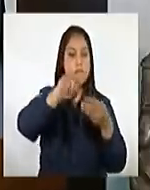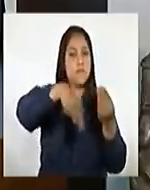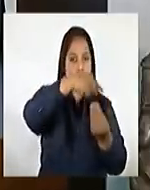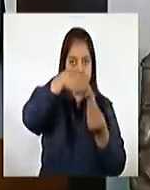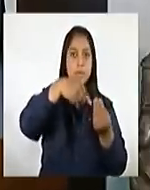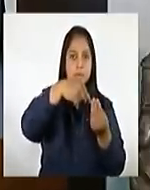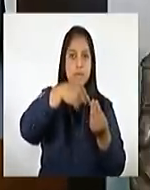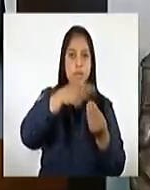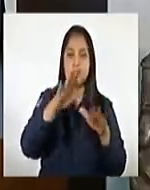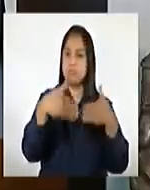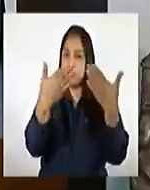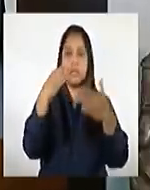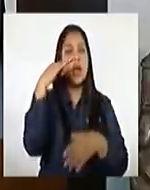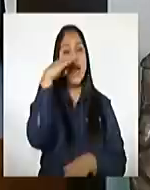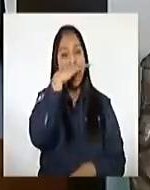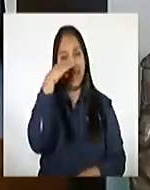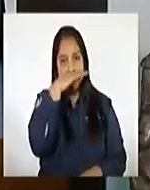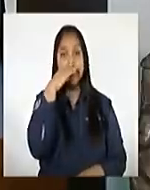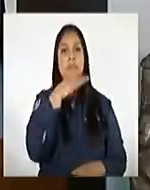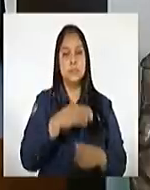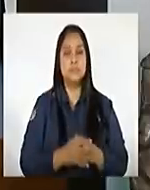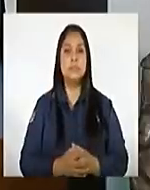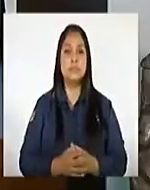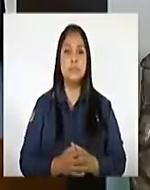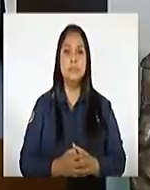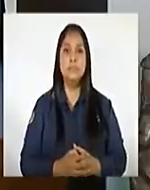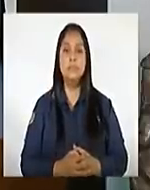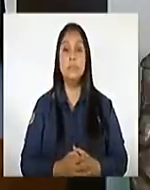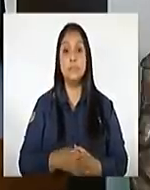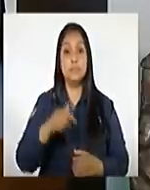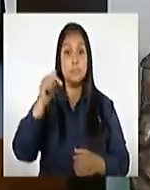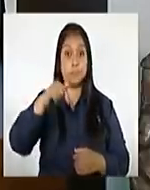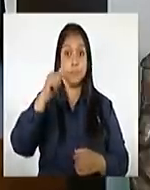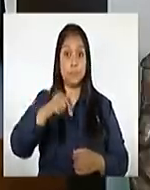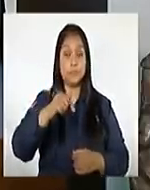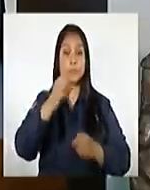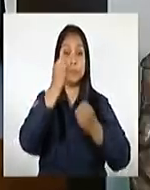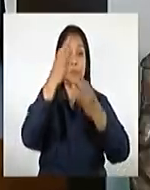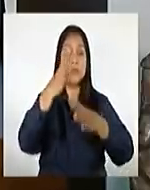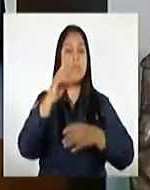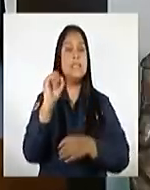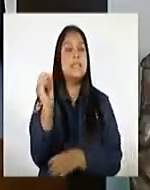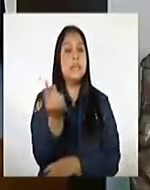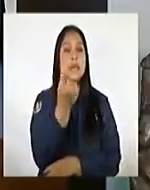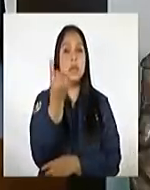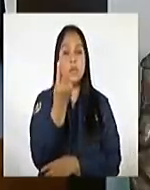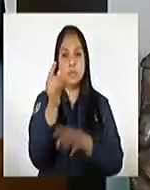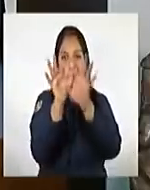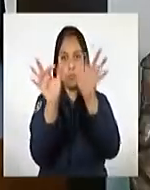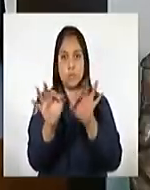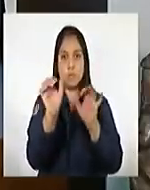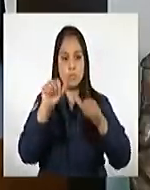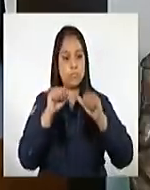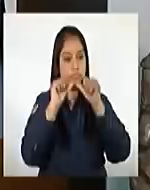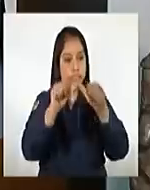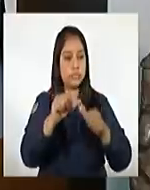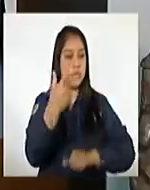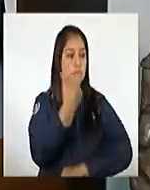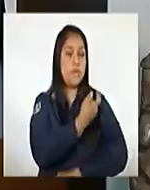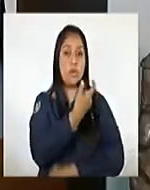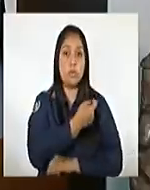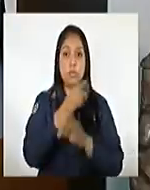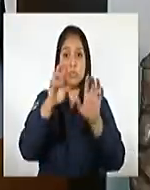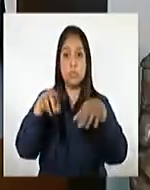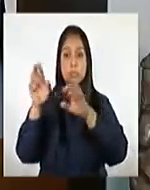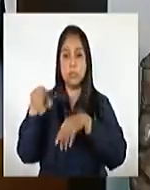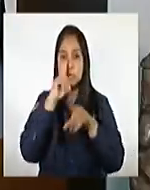familia de forma totalmente gratuita. Esta será la única forma mientras seguimos vacunando a las personas,